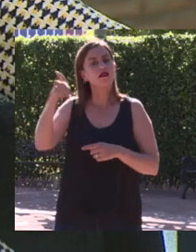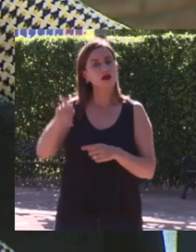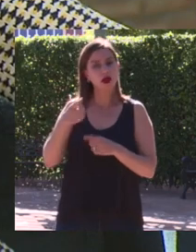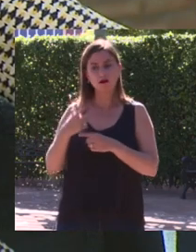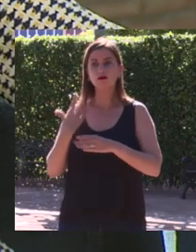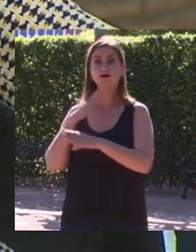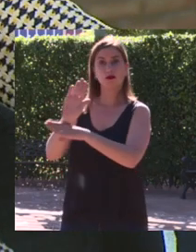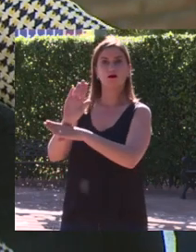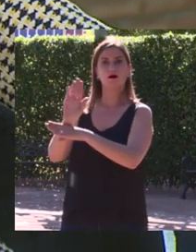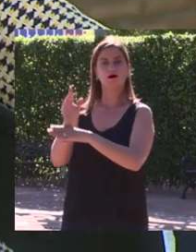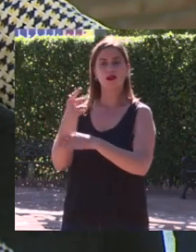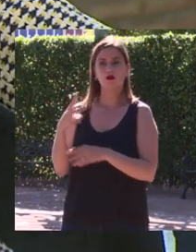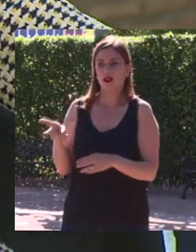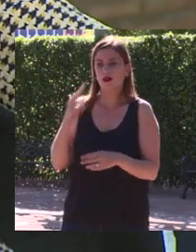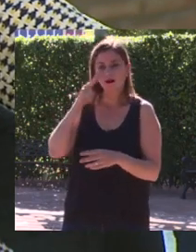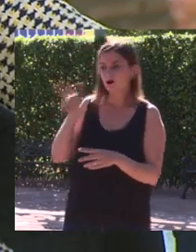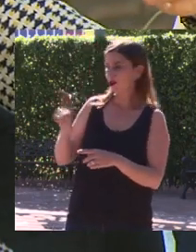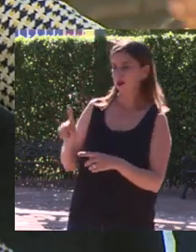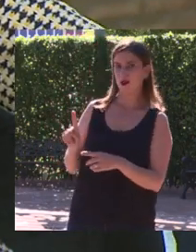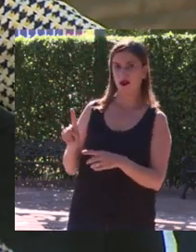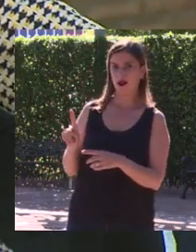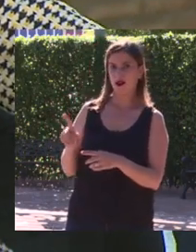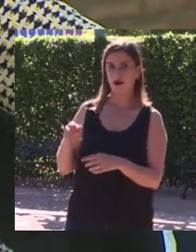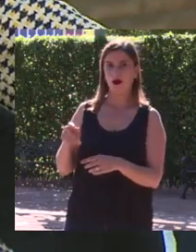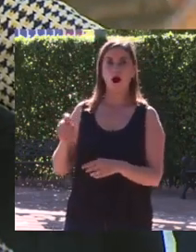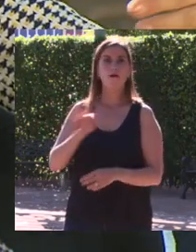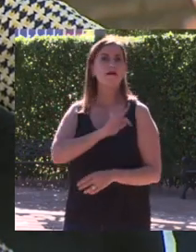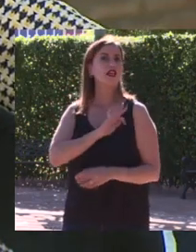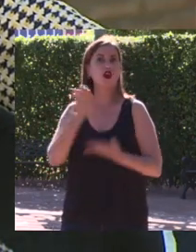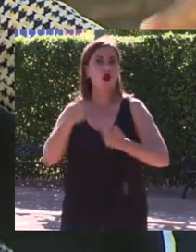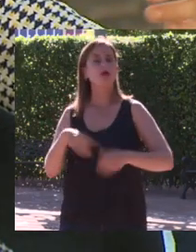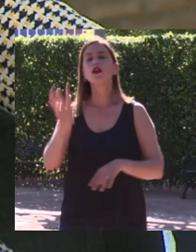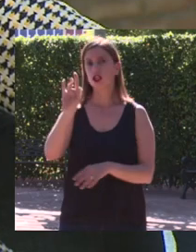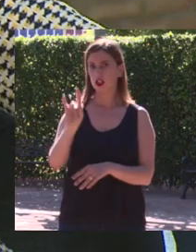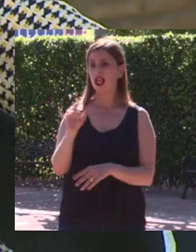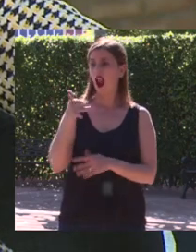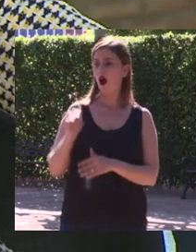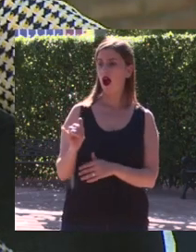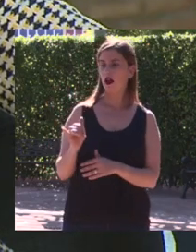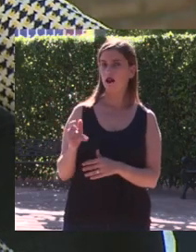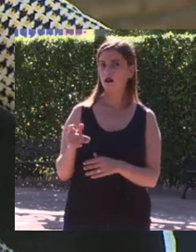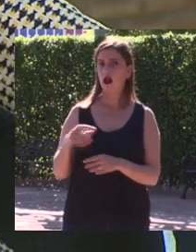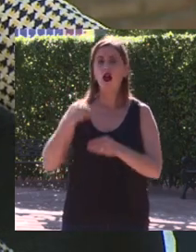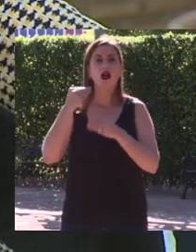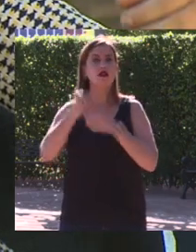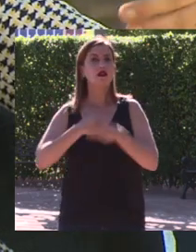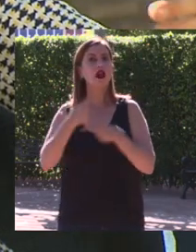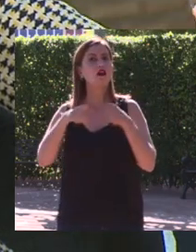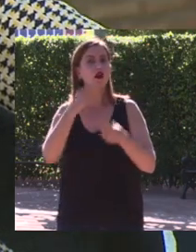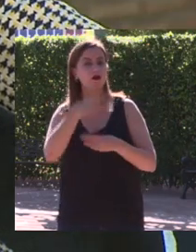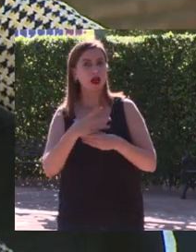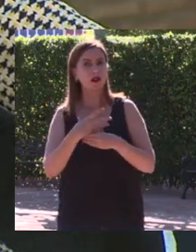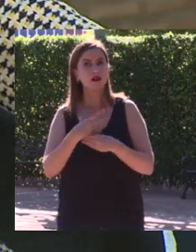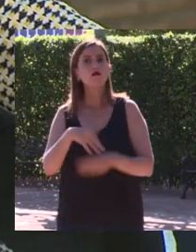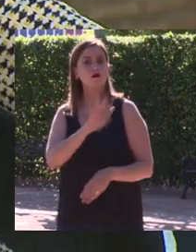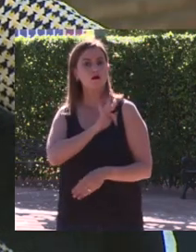que pasa totalmente desapercibido no tiene mérito y tiene mucho mérito hacer las cosas bien todos los días sin embargo cuando algo